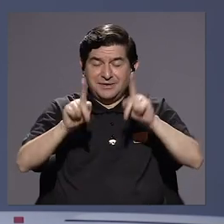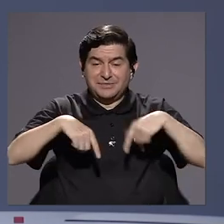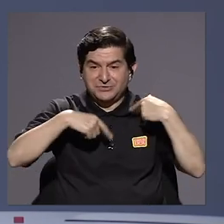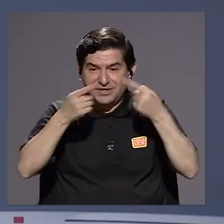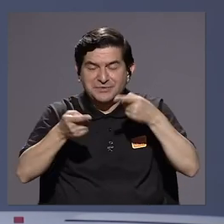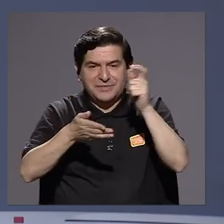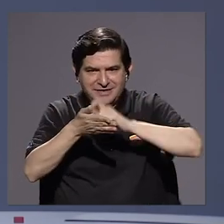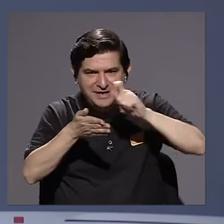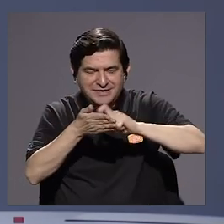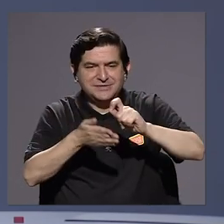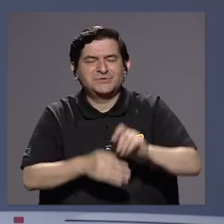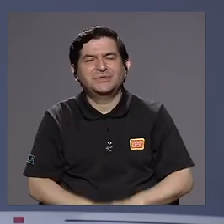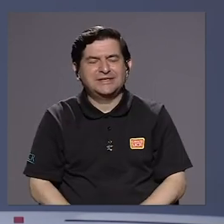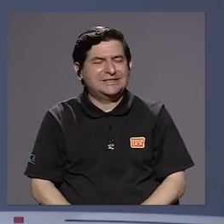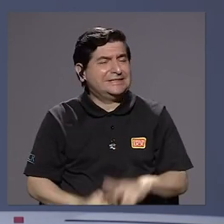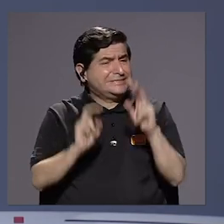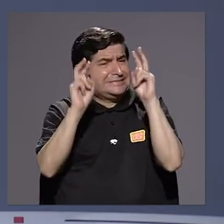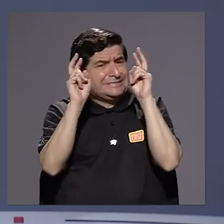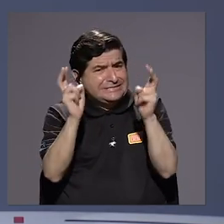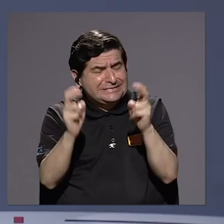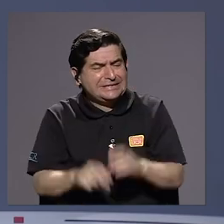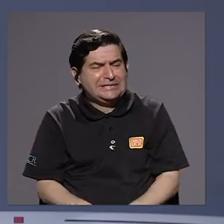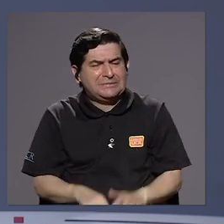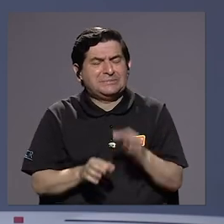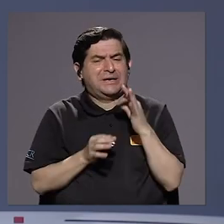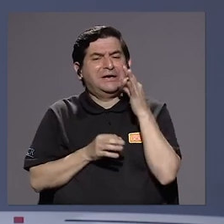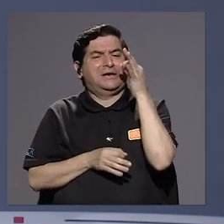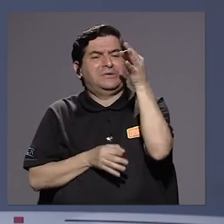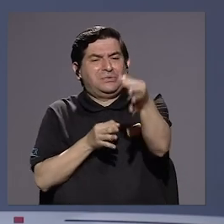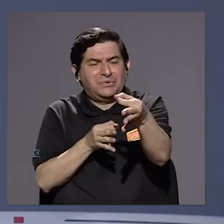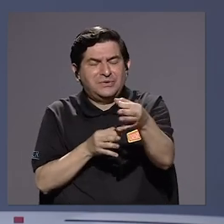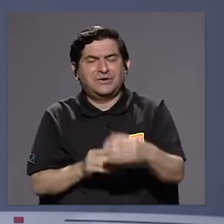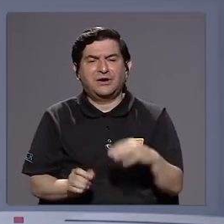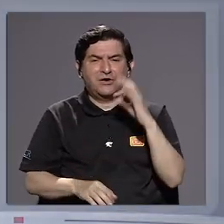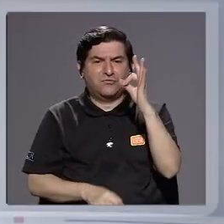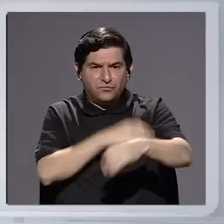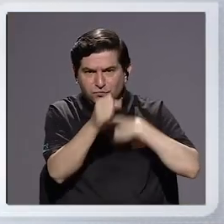parece que va a ser un tema que hay que postregar hasta el próximo año.